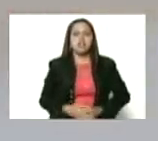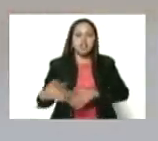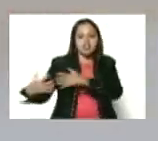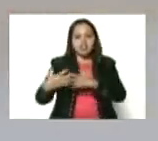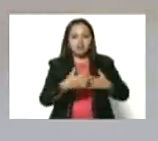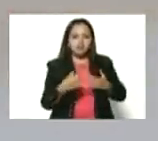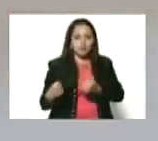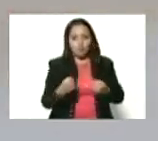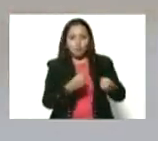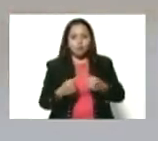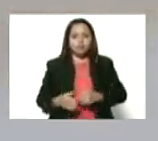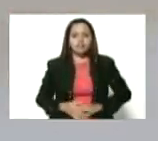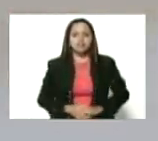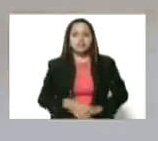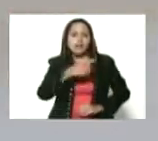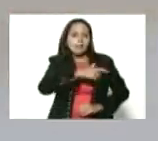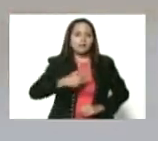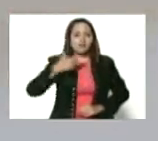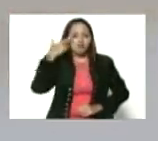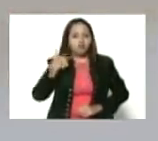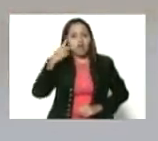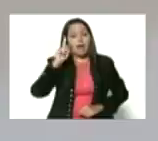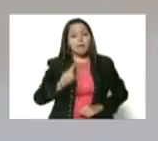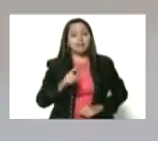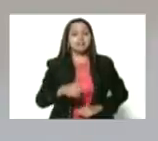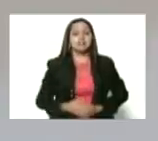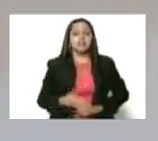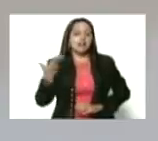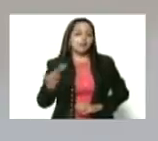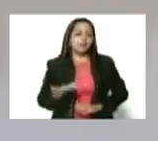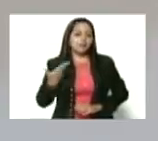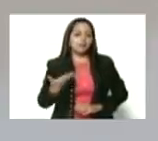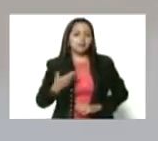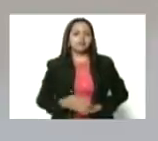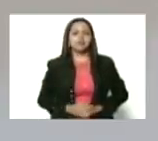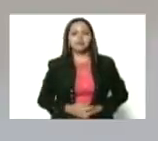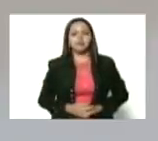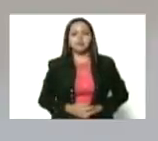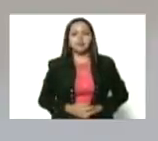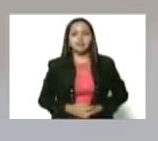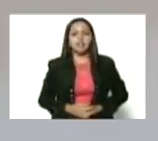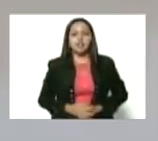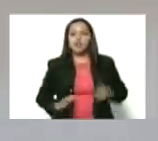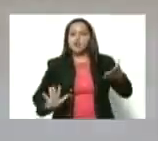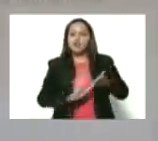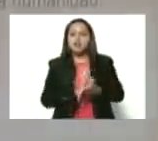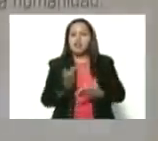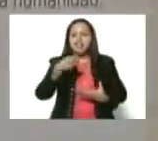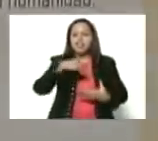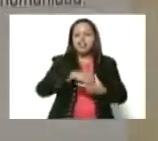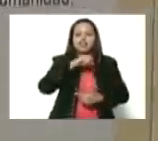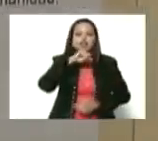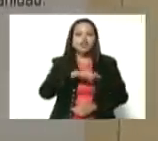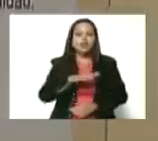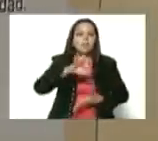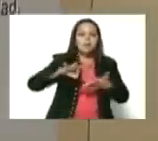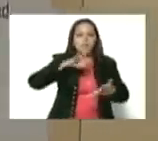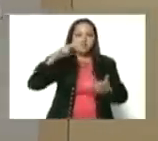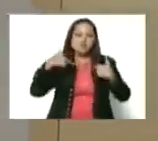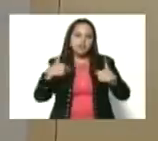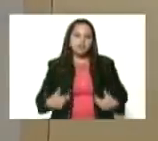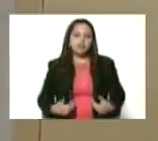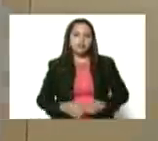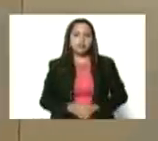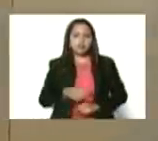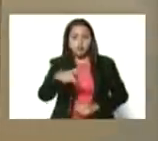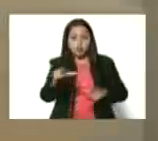para el movimiento negro y es parte integrante del más auténtico patrimonio espiritual de la humanidad. Este es el